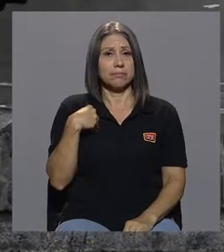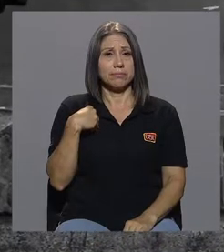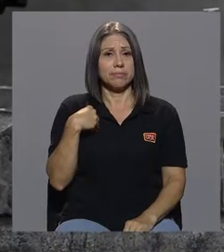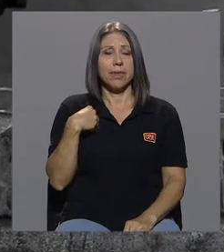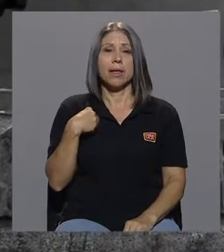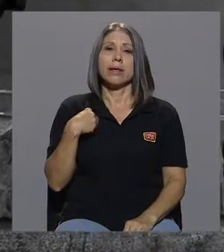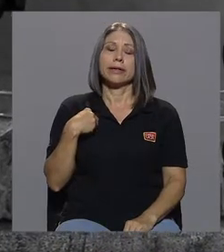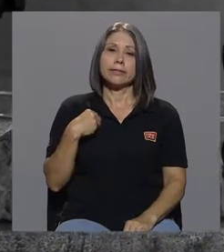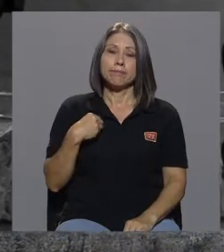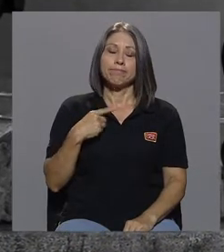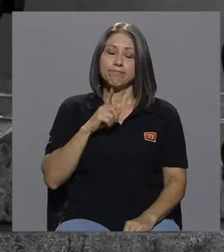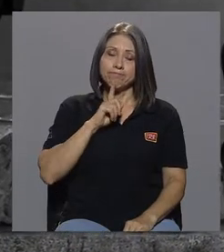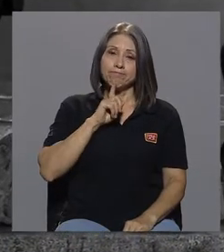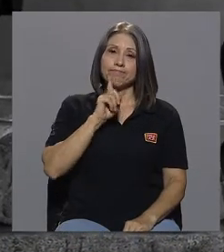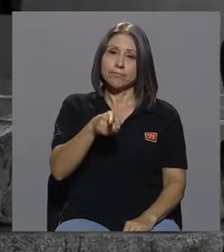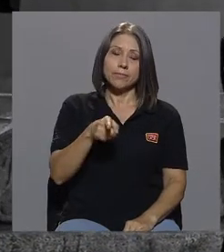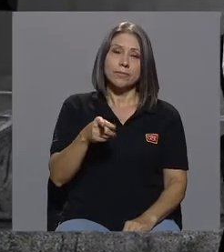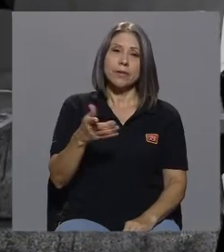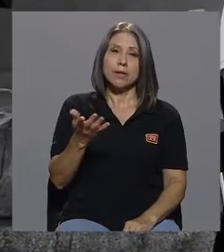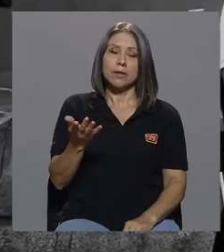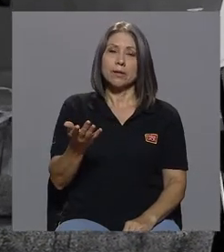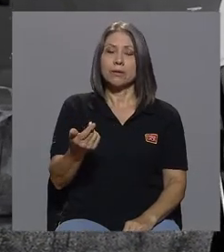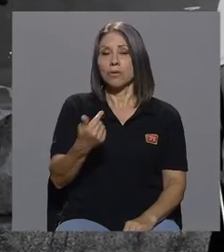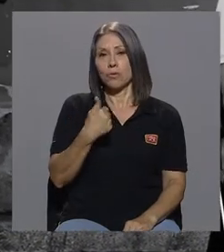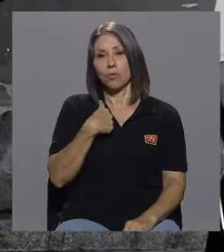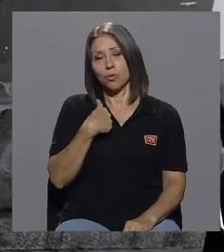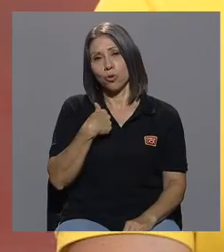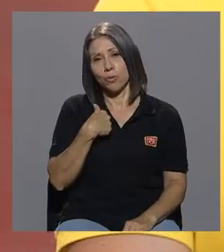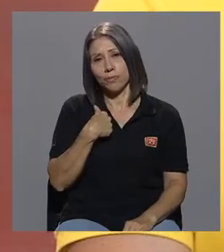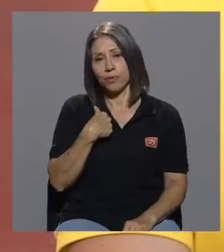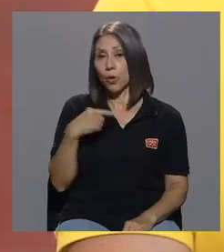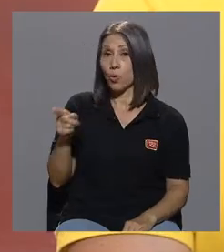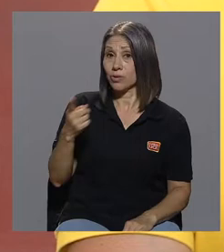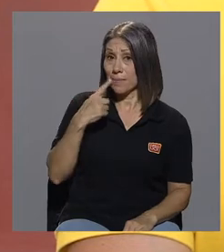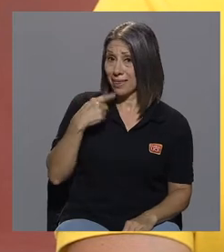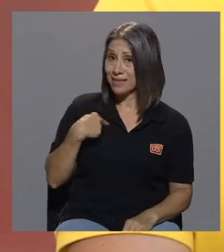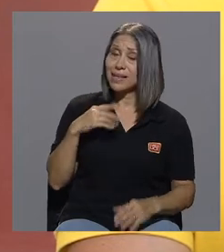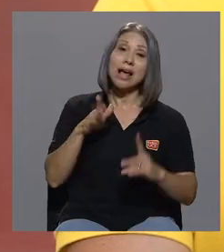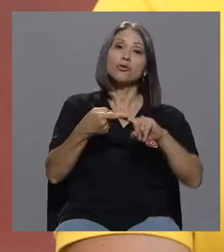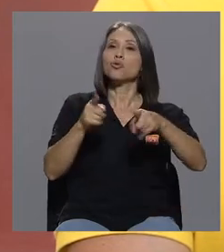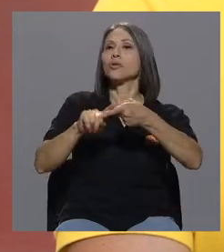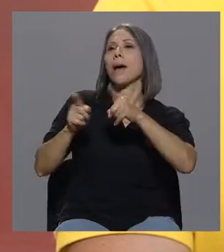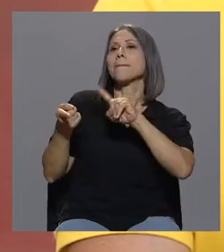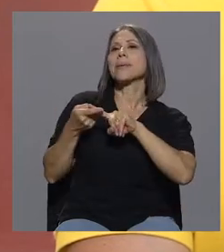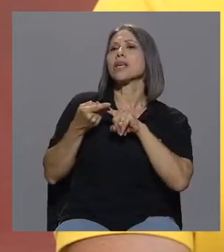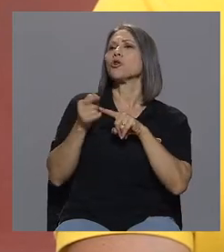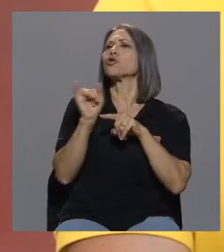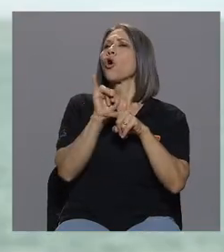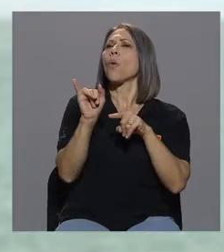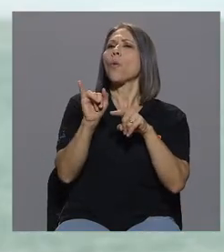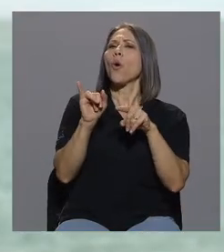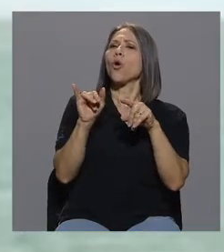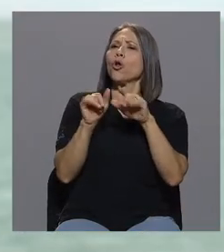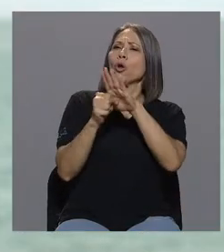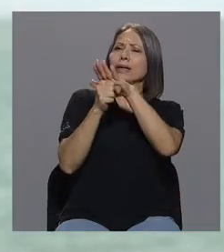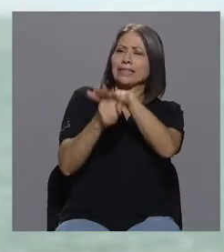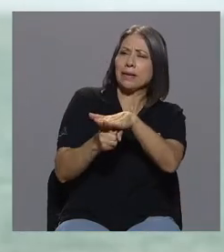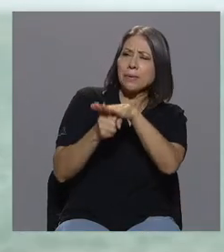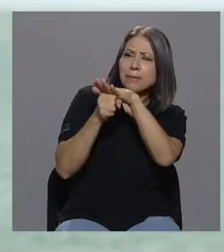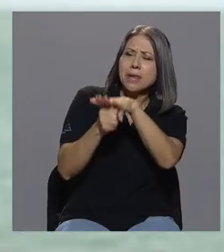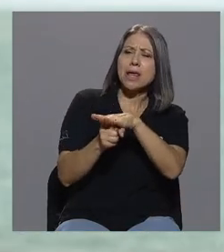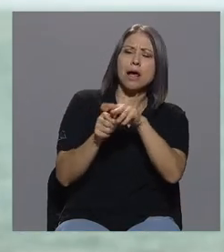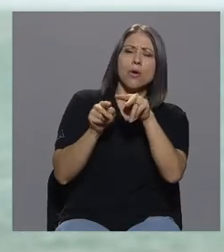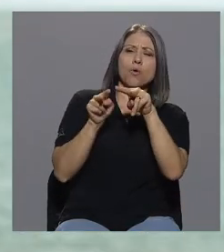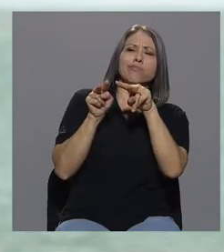en realidad, uno... Usted me decía que sus amigos lo etiquetaban, le reprimían. Ahí, ahí, ahí,